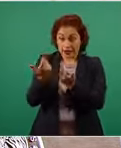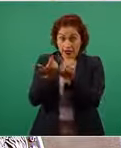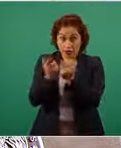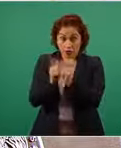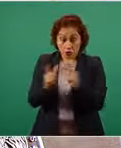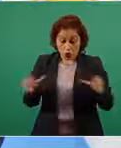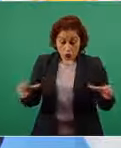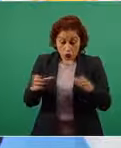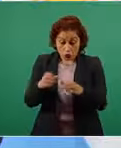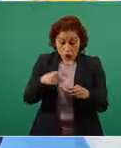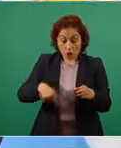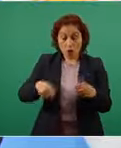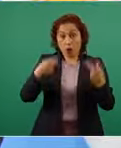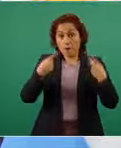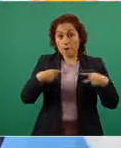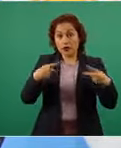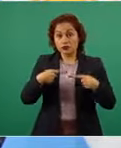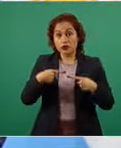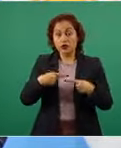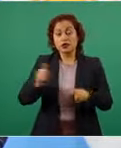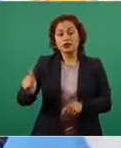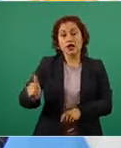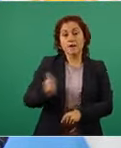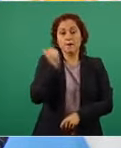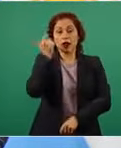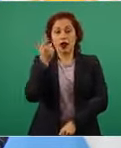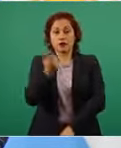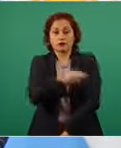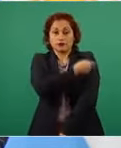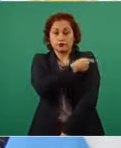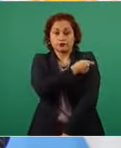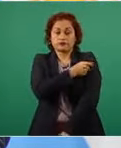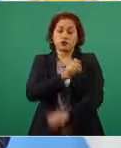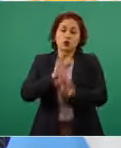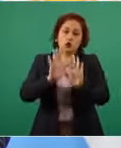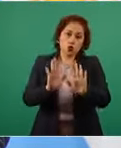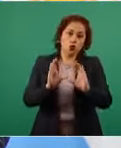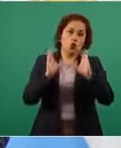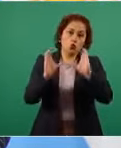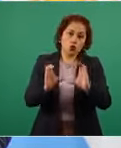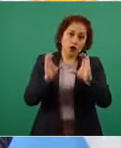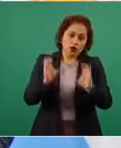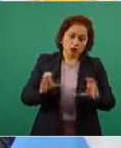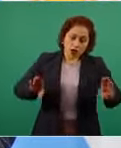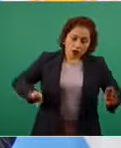personas que deben vacunarse por las características de la acción que desarrollan